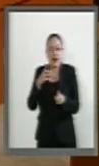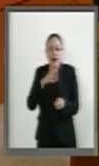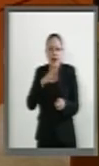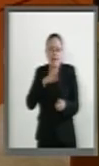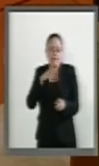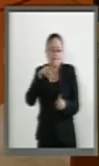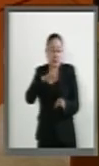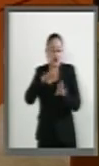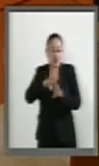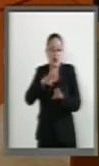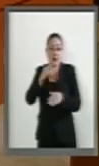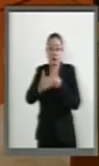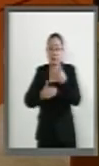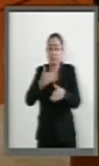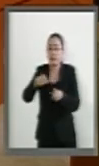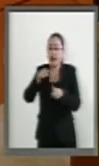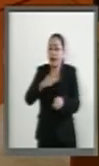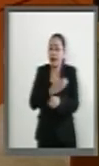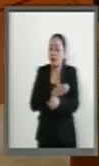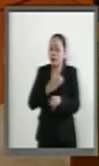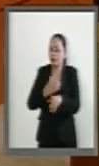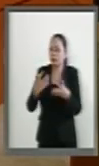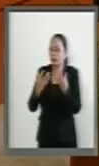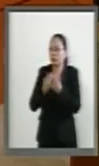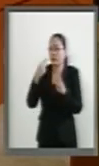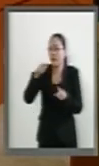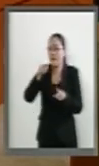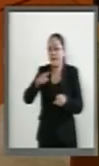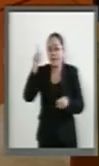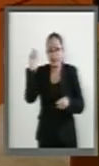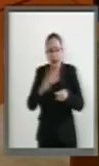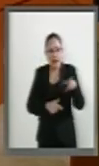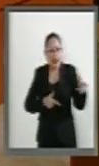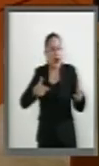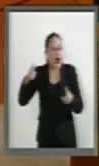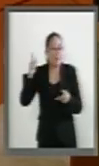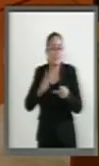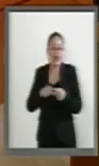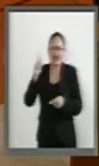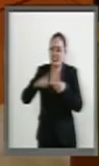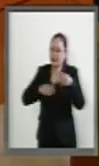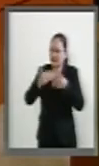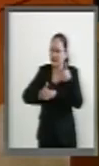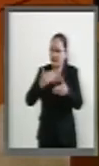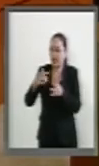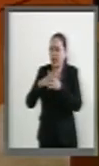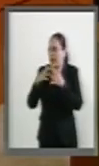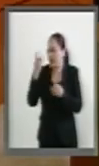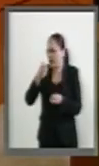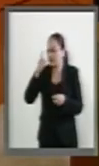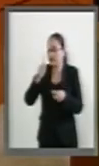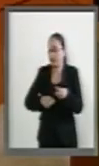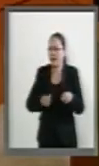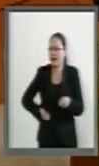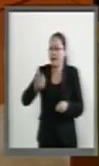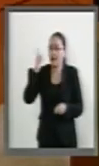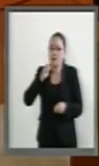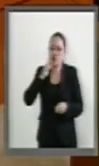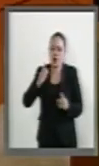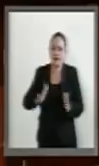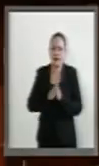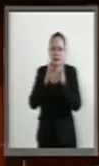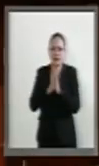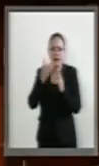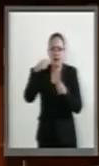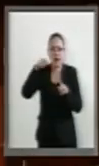que busca acompañar el proceso de desarme y desmovilización, incluida, por cierto, la primera mujer mexicana que participa en